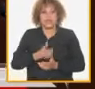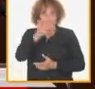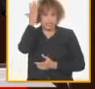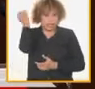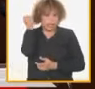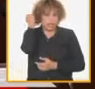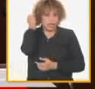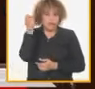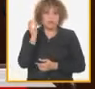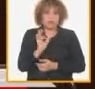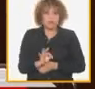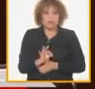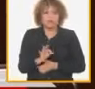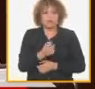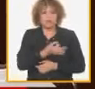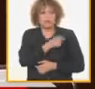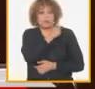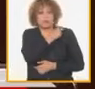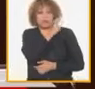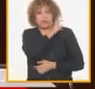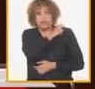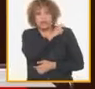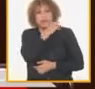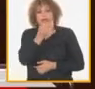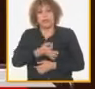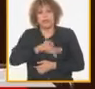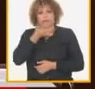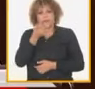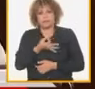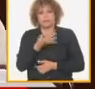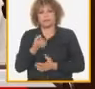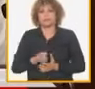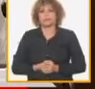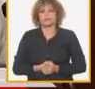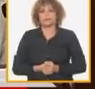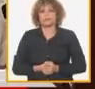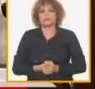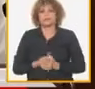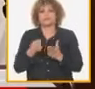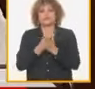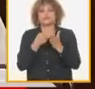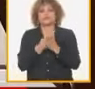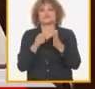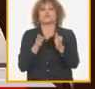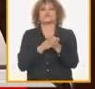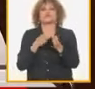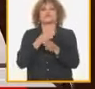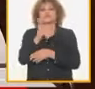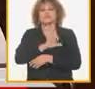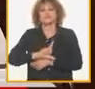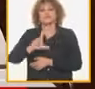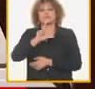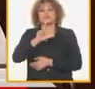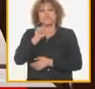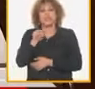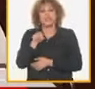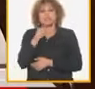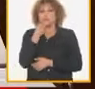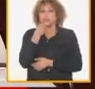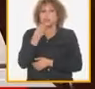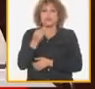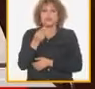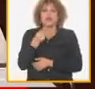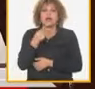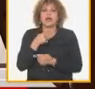revolución Raúl Castro Rú precisó el enfrentamiento a la indisciplina social no puede convertirse en una